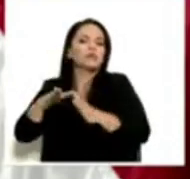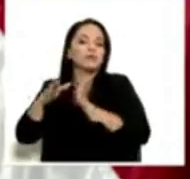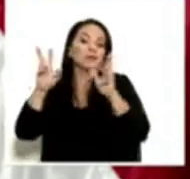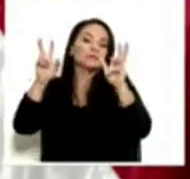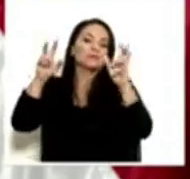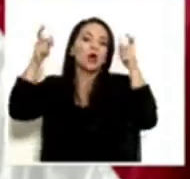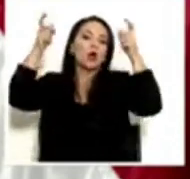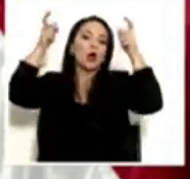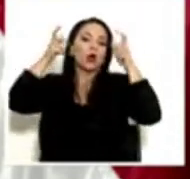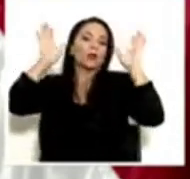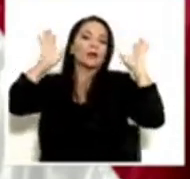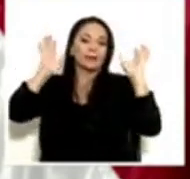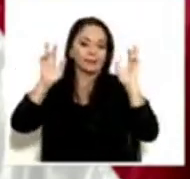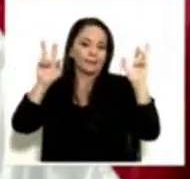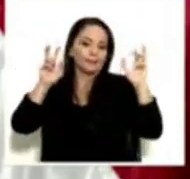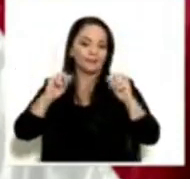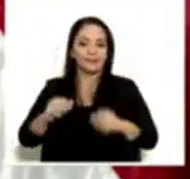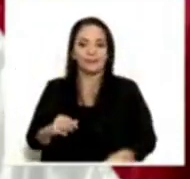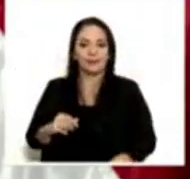La discusión,